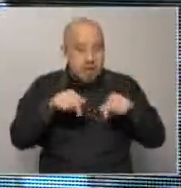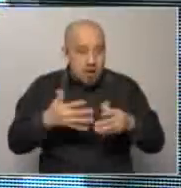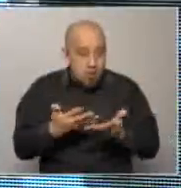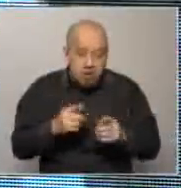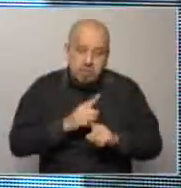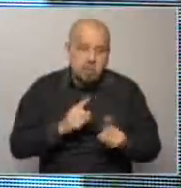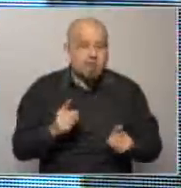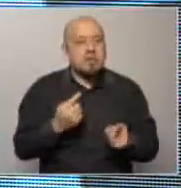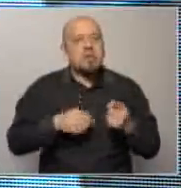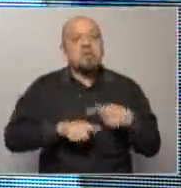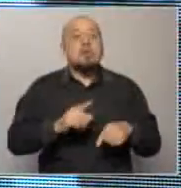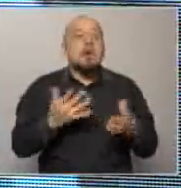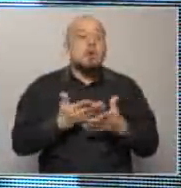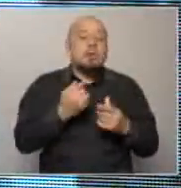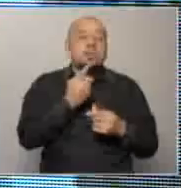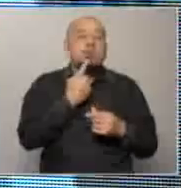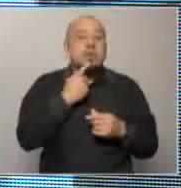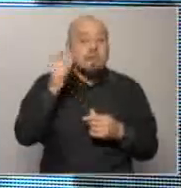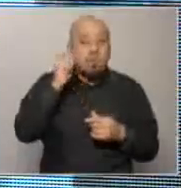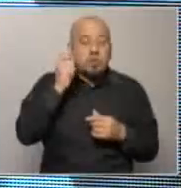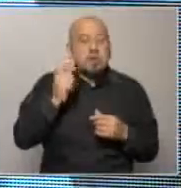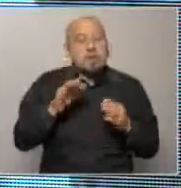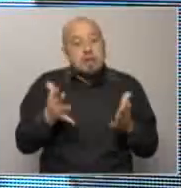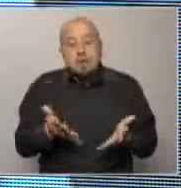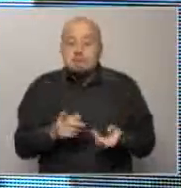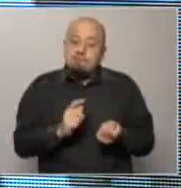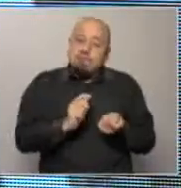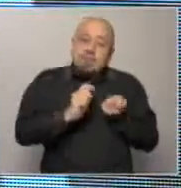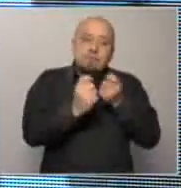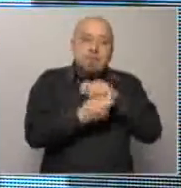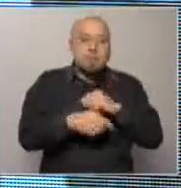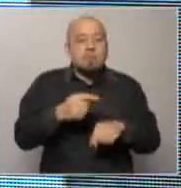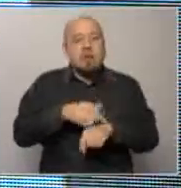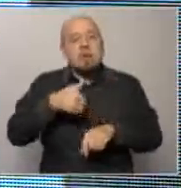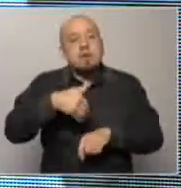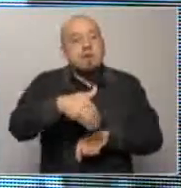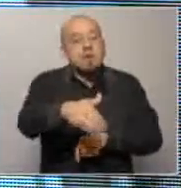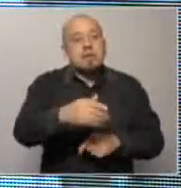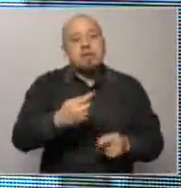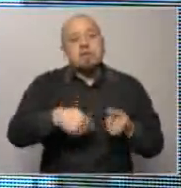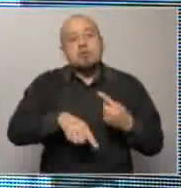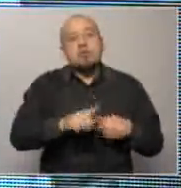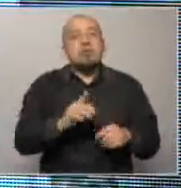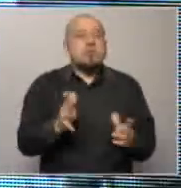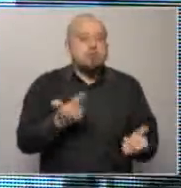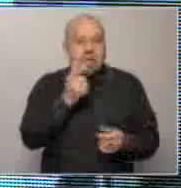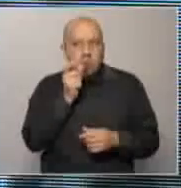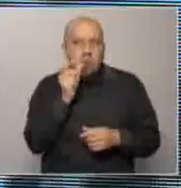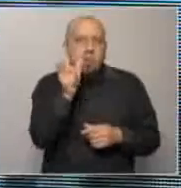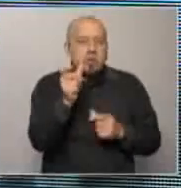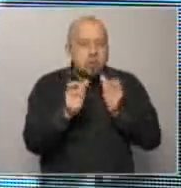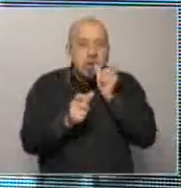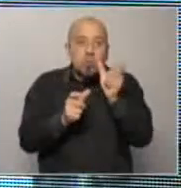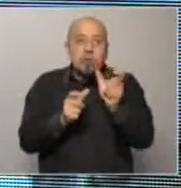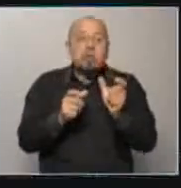se están moviendo las políticas públicas un poco más hacia un escenario de mercado. Los argumentos lo indican.